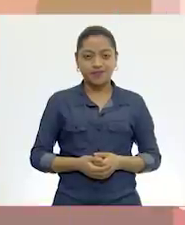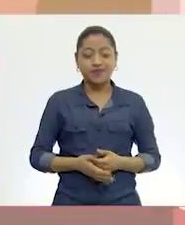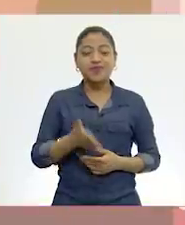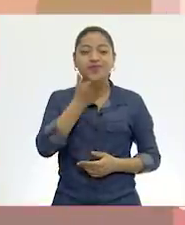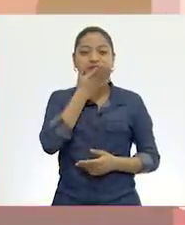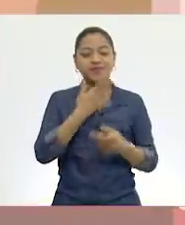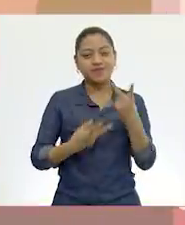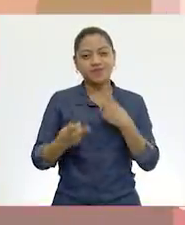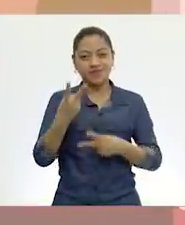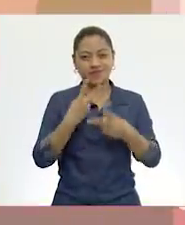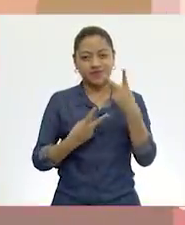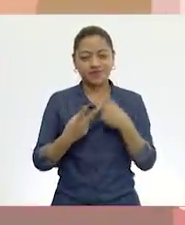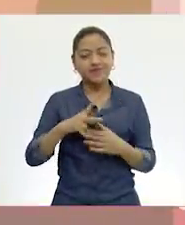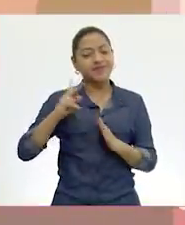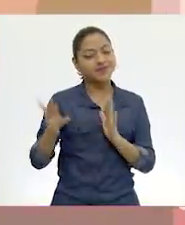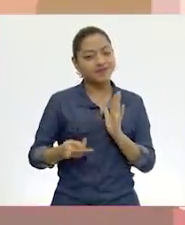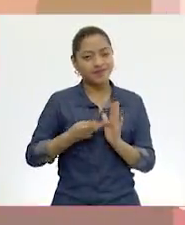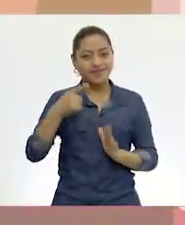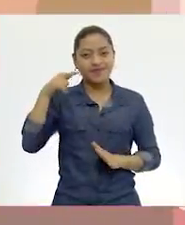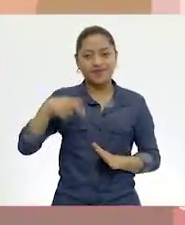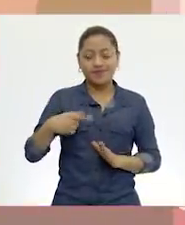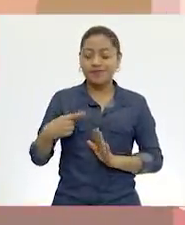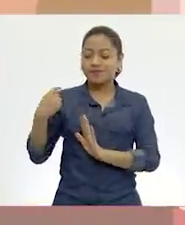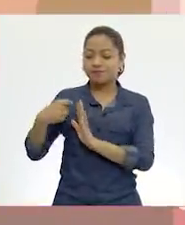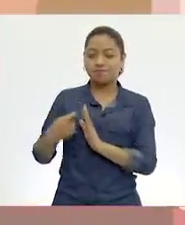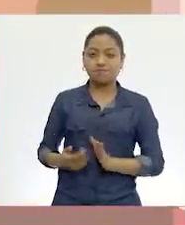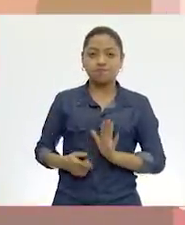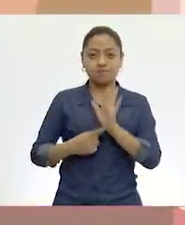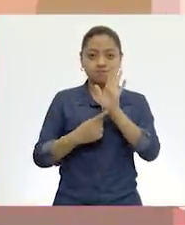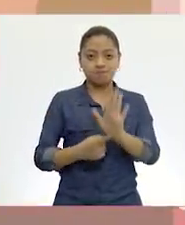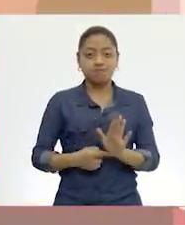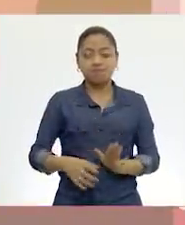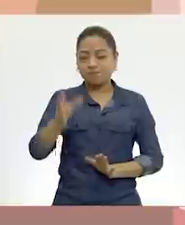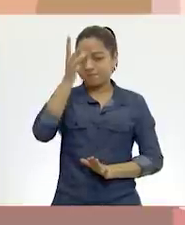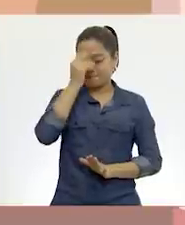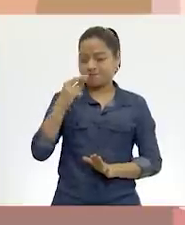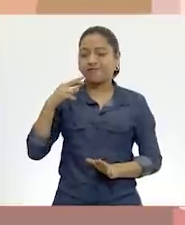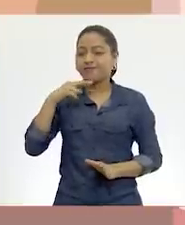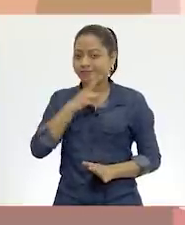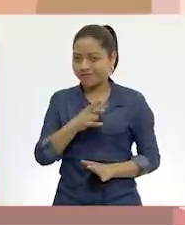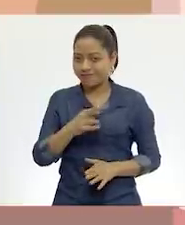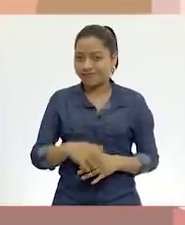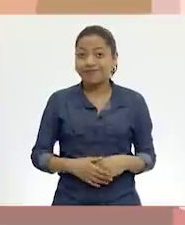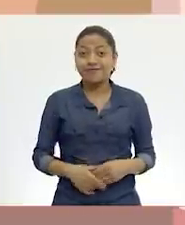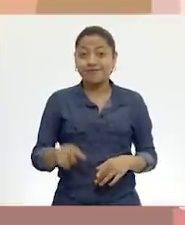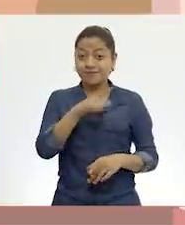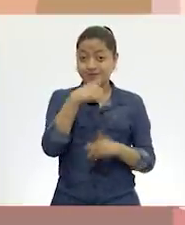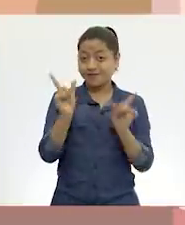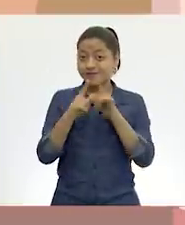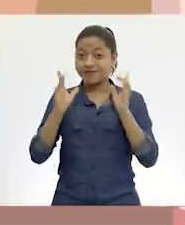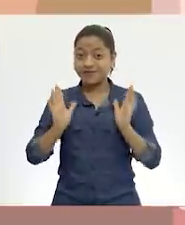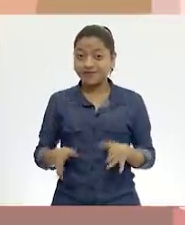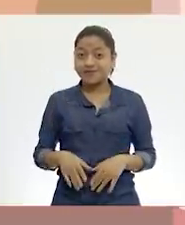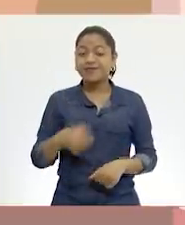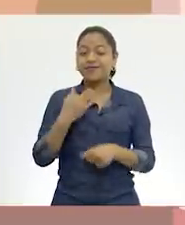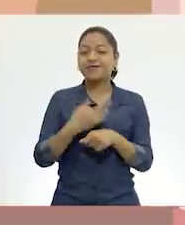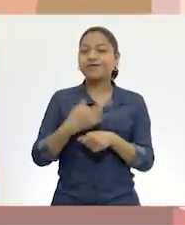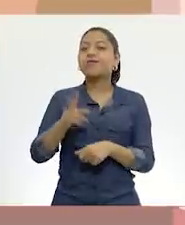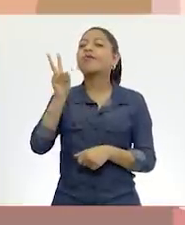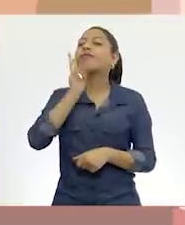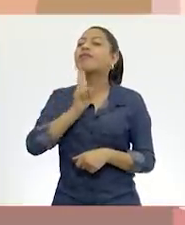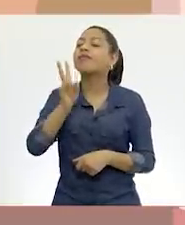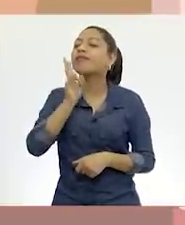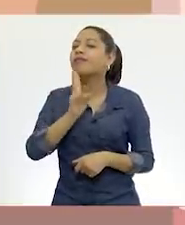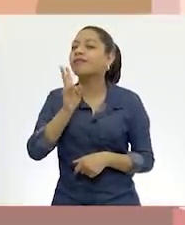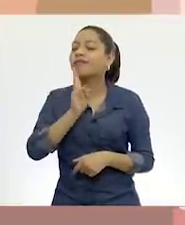Bienvenidos y bienvenidas una vez más a nuestra cápsula de Aprende Rápido. ¿Están listos y listas para probar sus conocimientos?